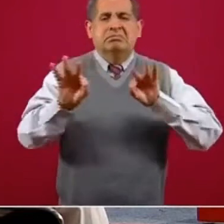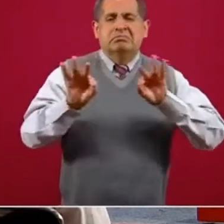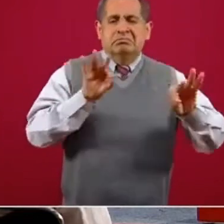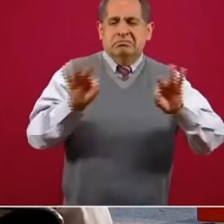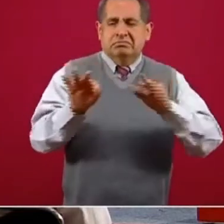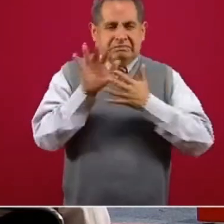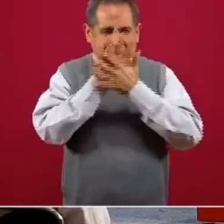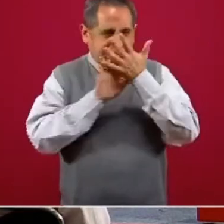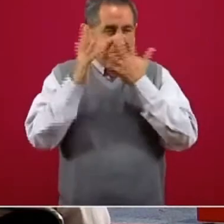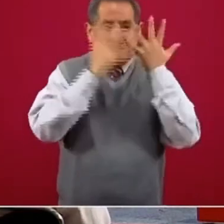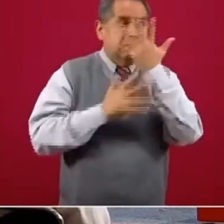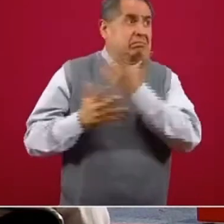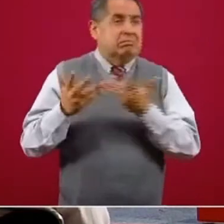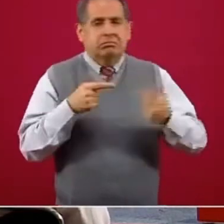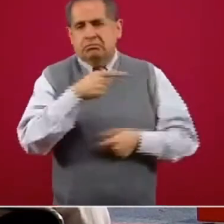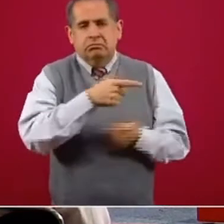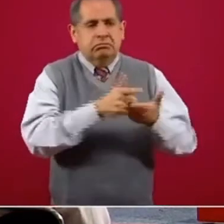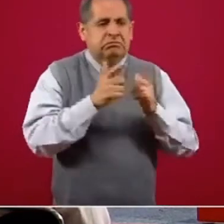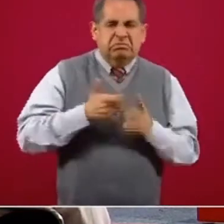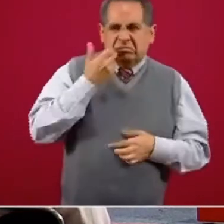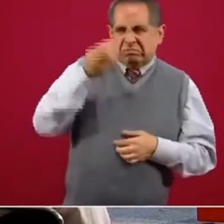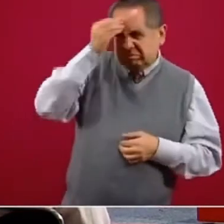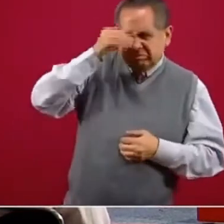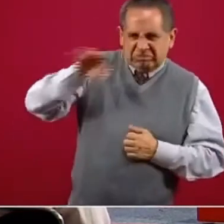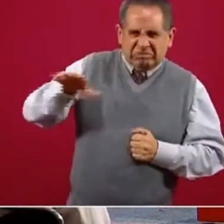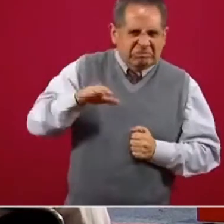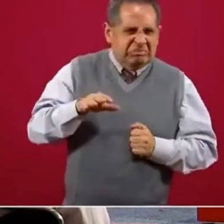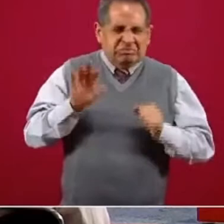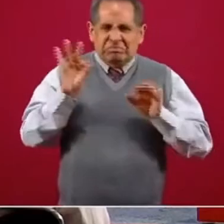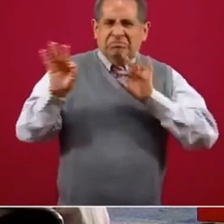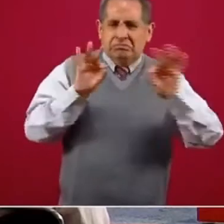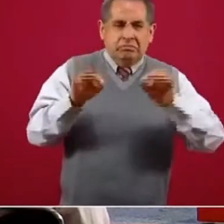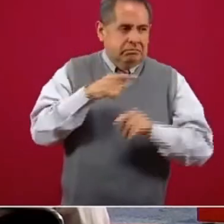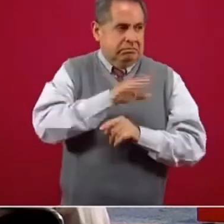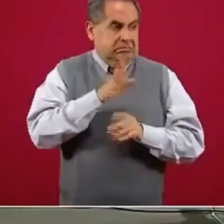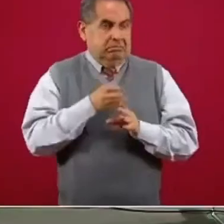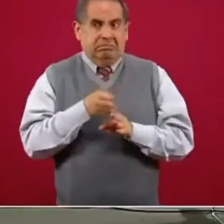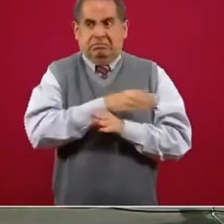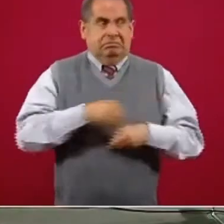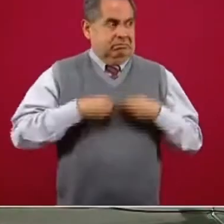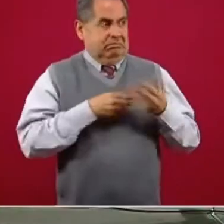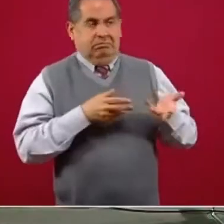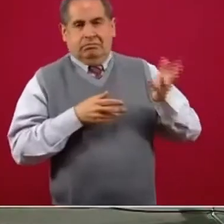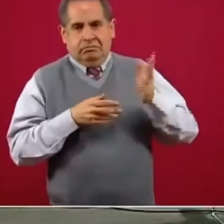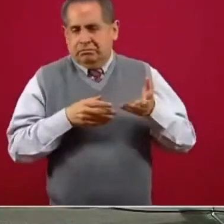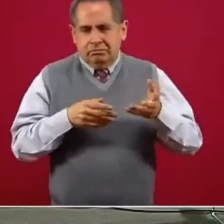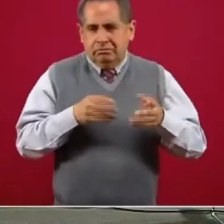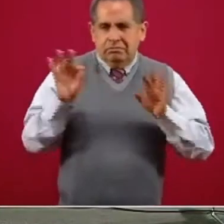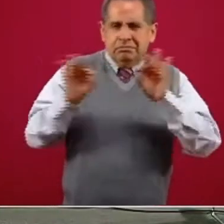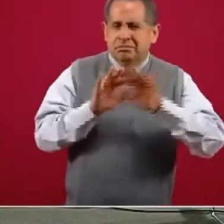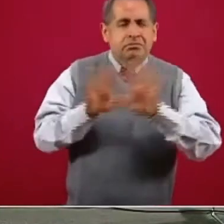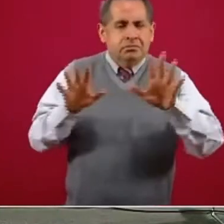parte de grupos de interés que viven como en una realidad aparte de lo que vive la sociedad mexicana.